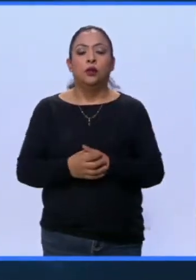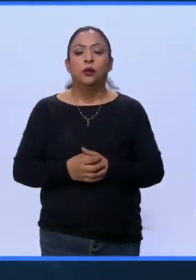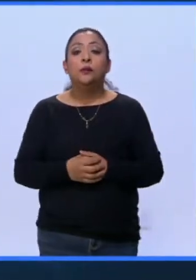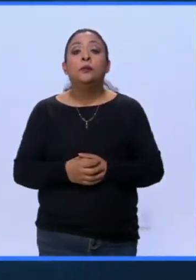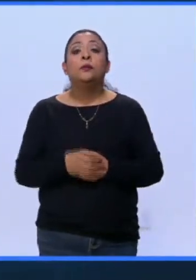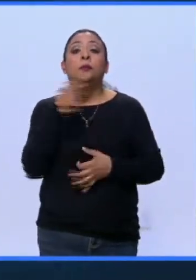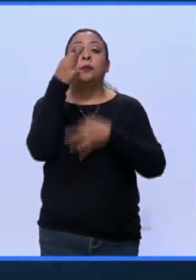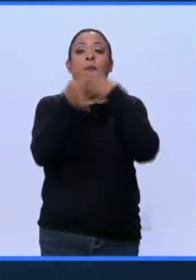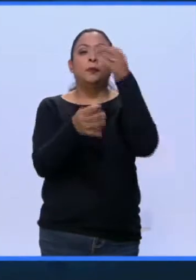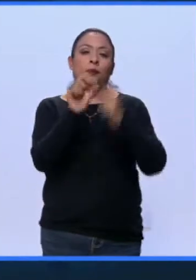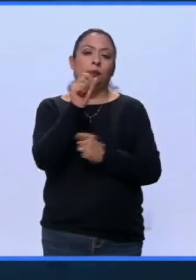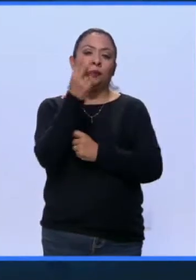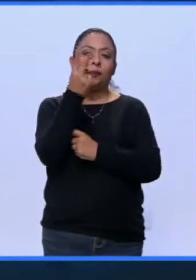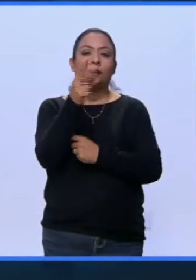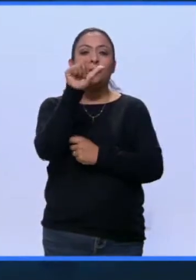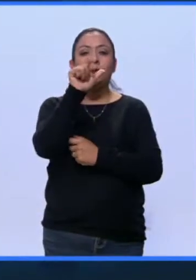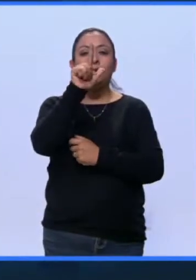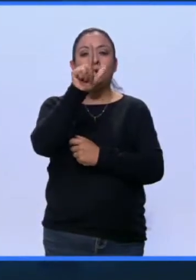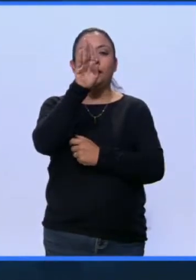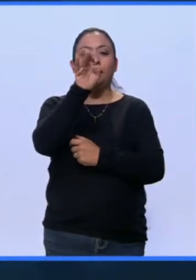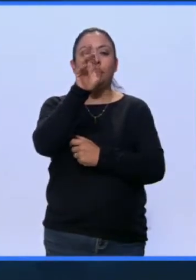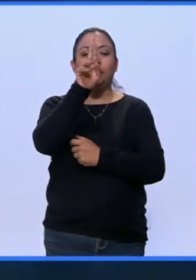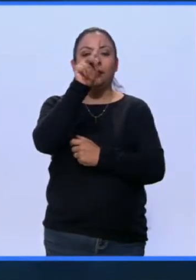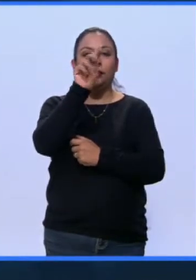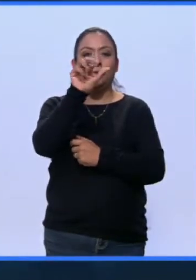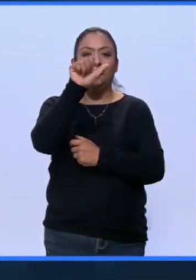Noticias 22, Alberto Aranda.